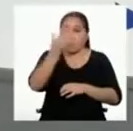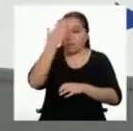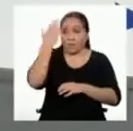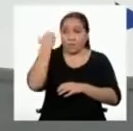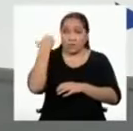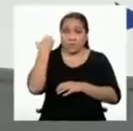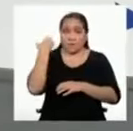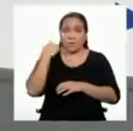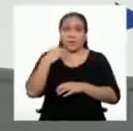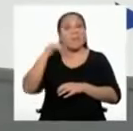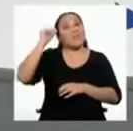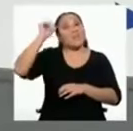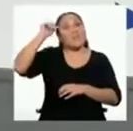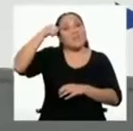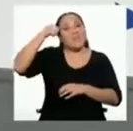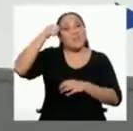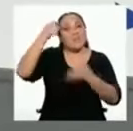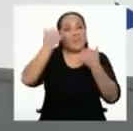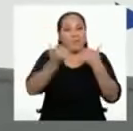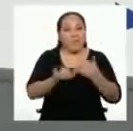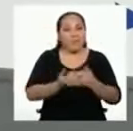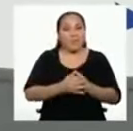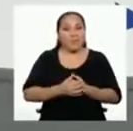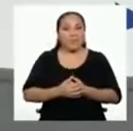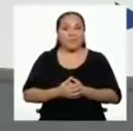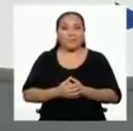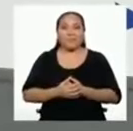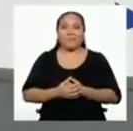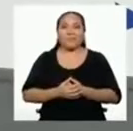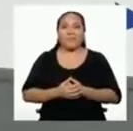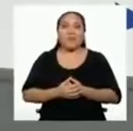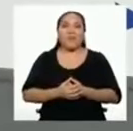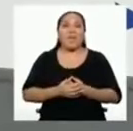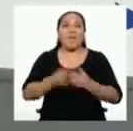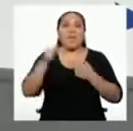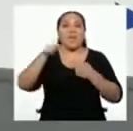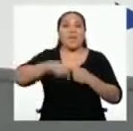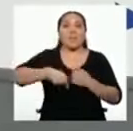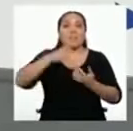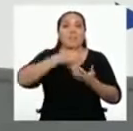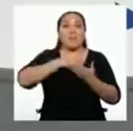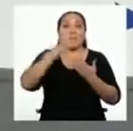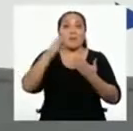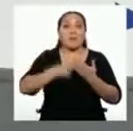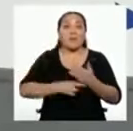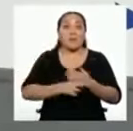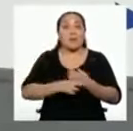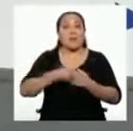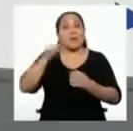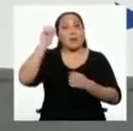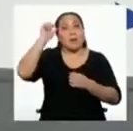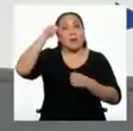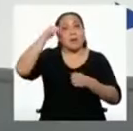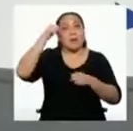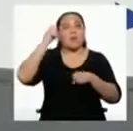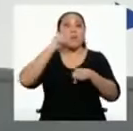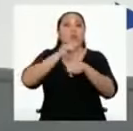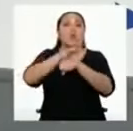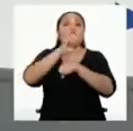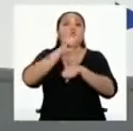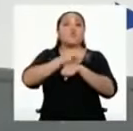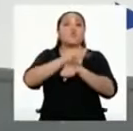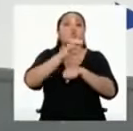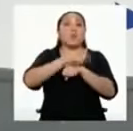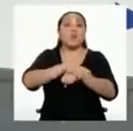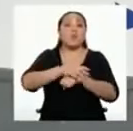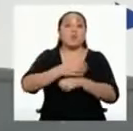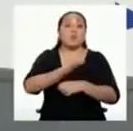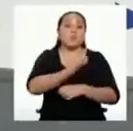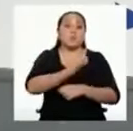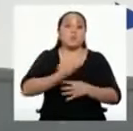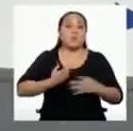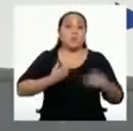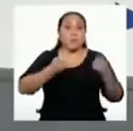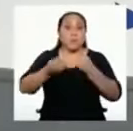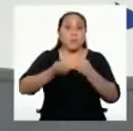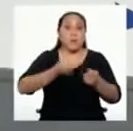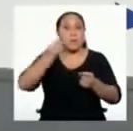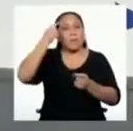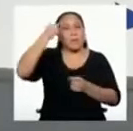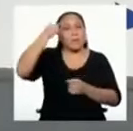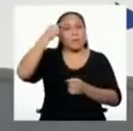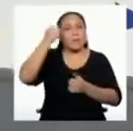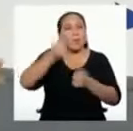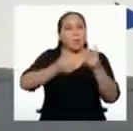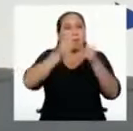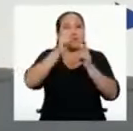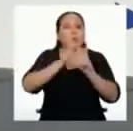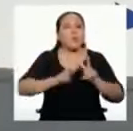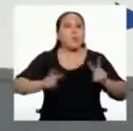del reto que te proponemos. En esta sesión, ten en cuenta las medidas tomadas por el gobierno frente a la pandemia y piensa en cuáles son los